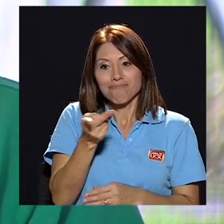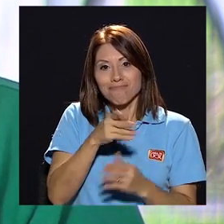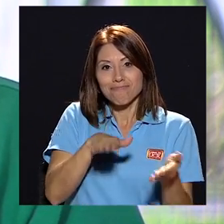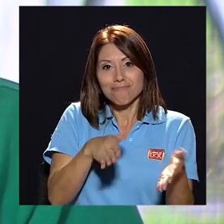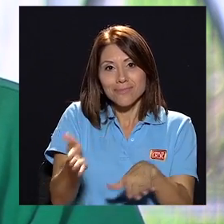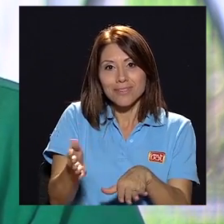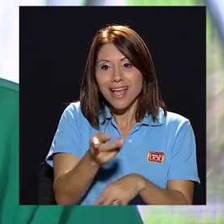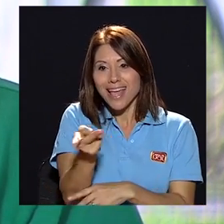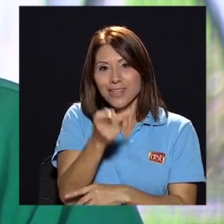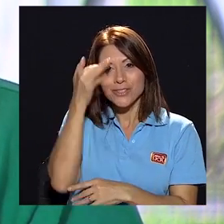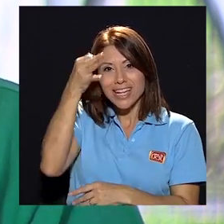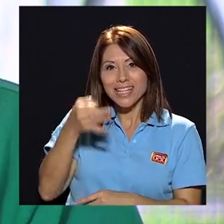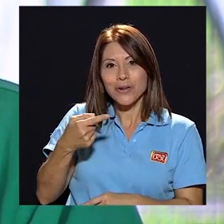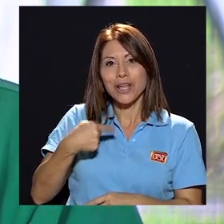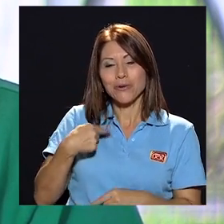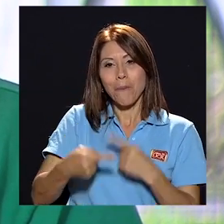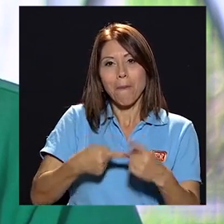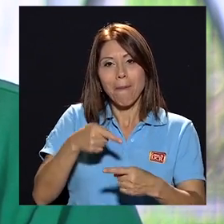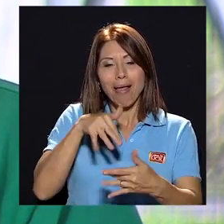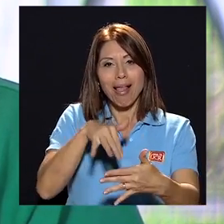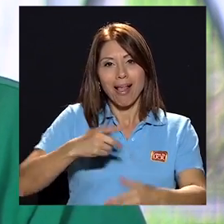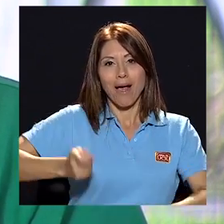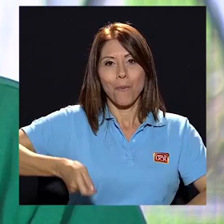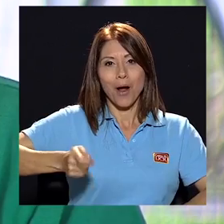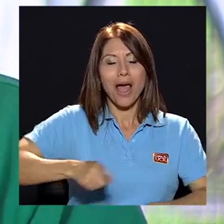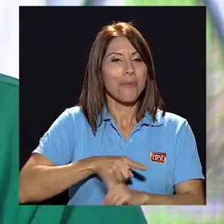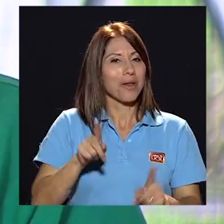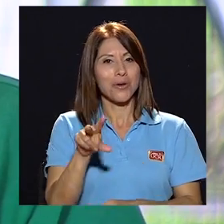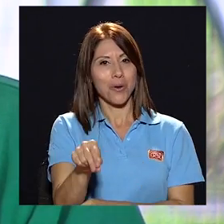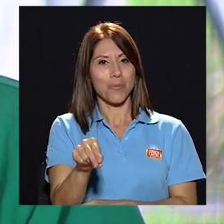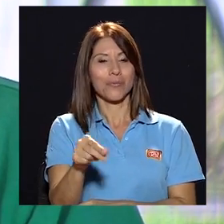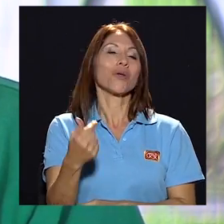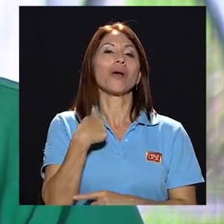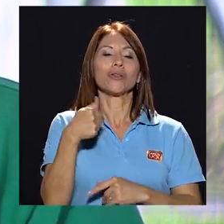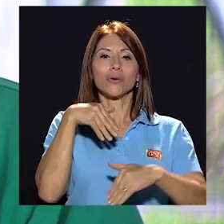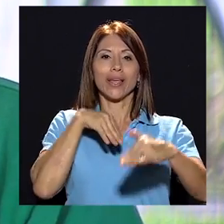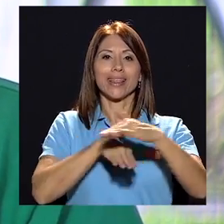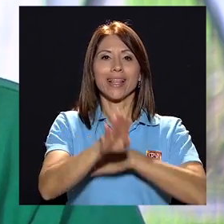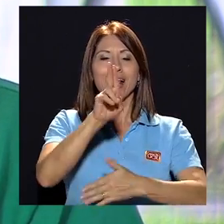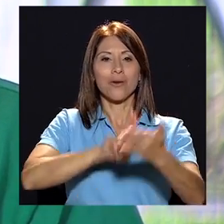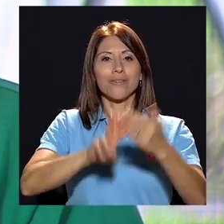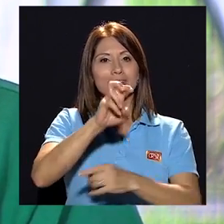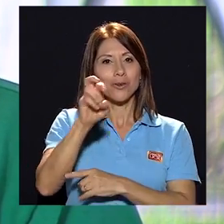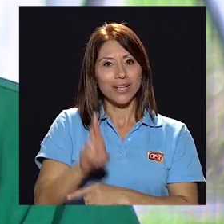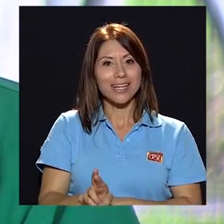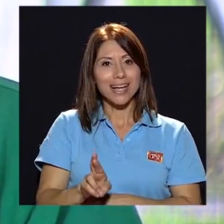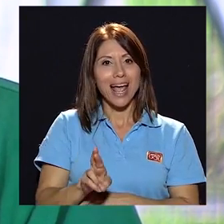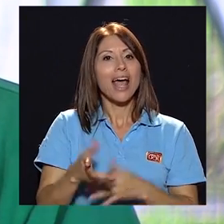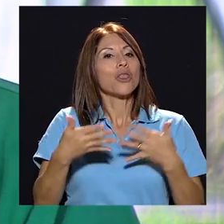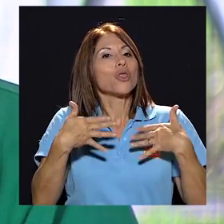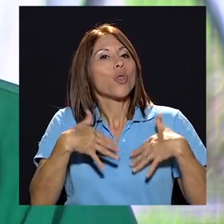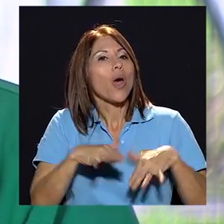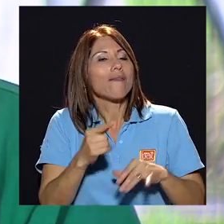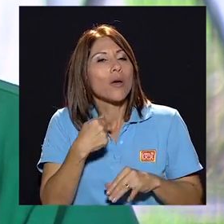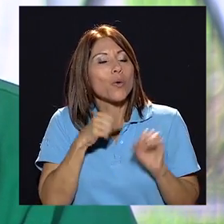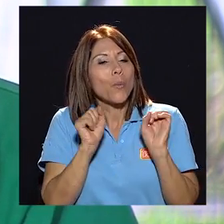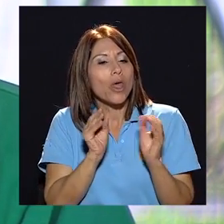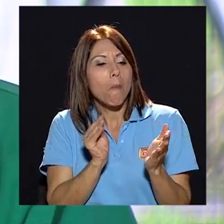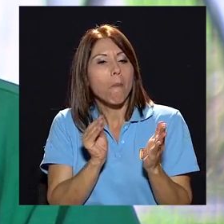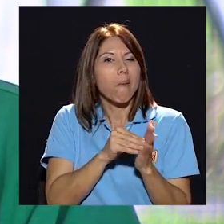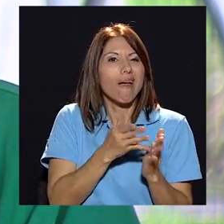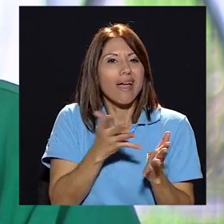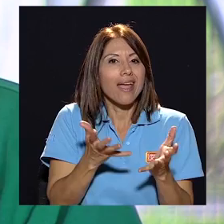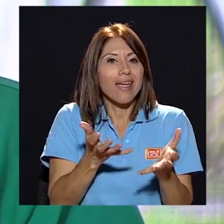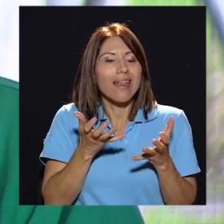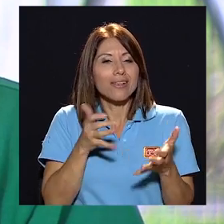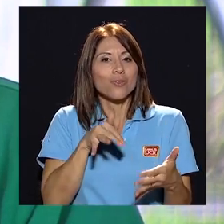en paz descansen, ellos pensaban que yo iba a ser abogado, y no. Cuando tuve la oportunidad de ingresar a la Universidad de Costa Rica y todavía tenía uno la opción de poner qué